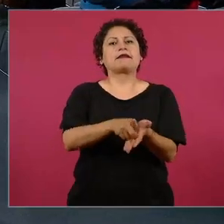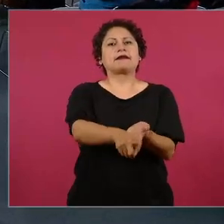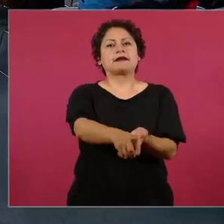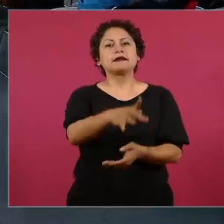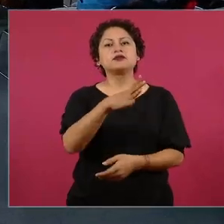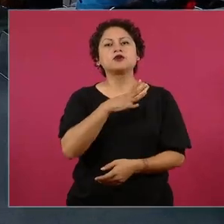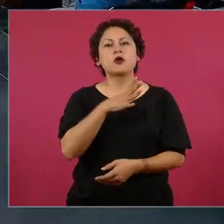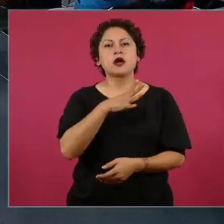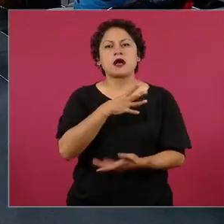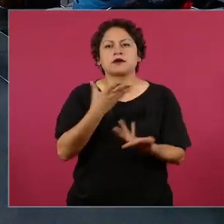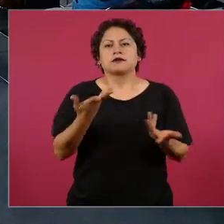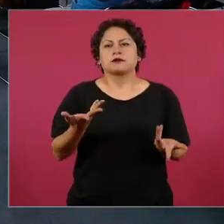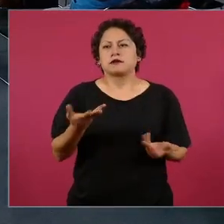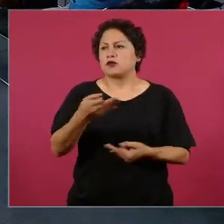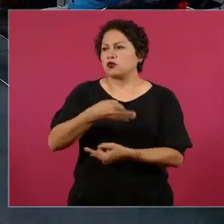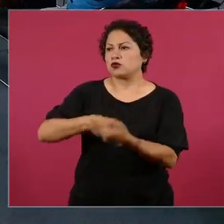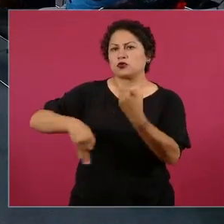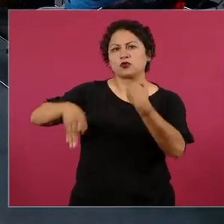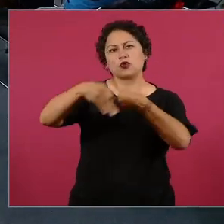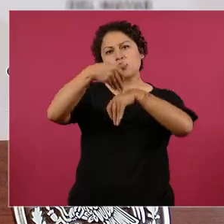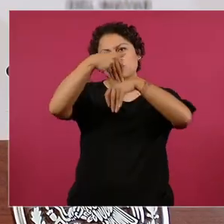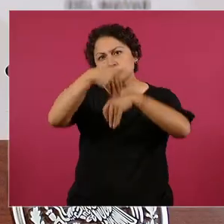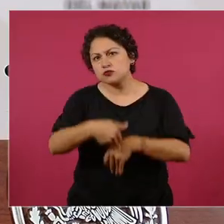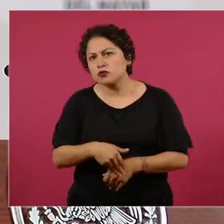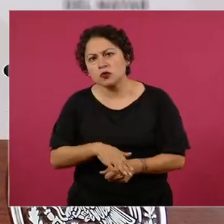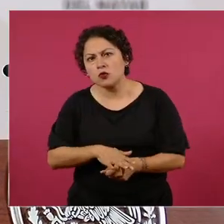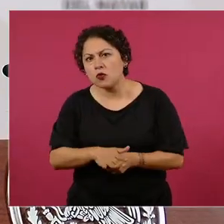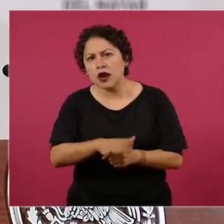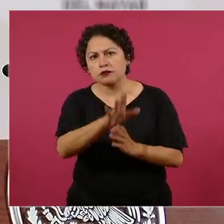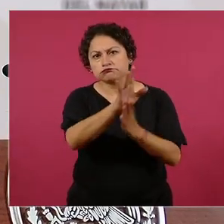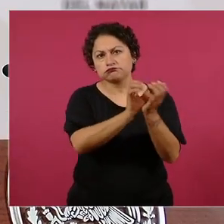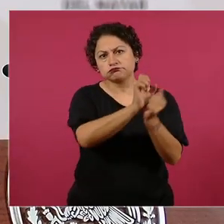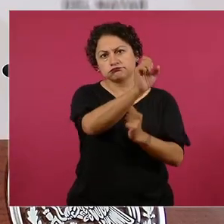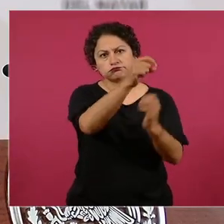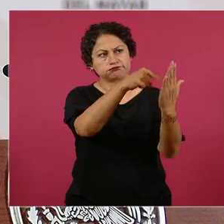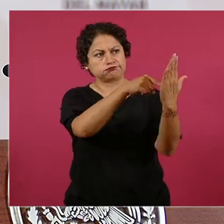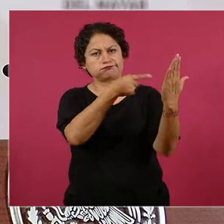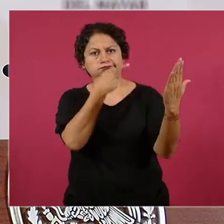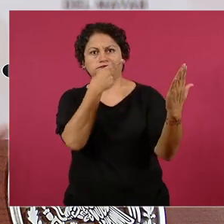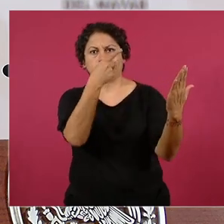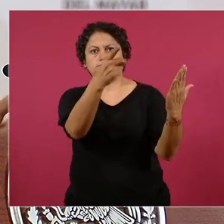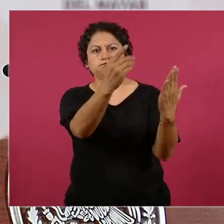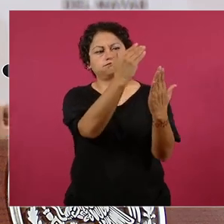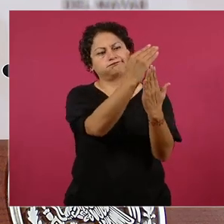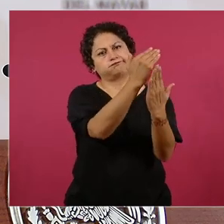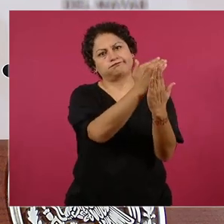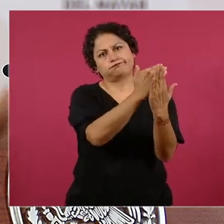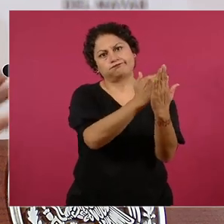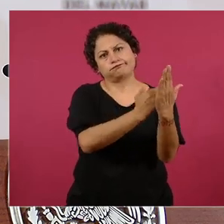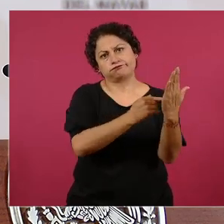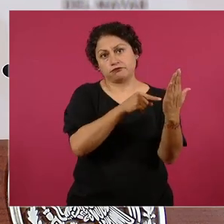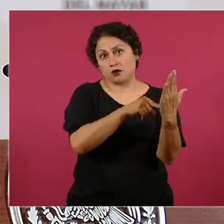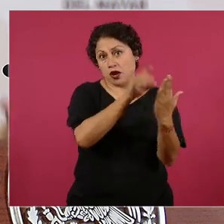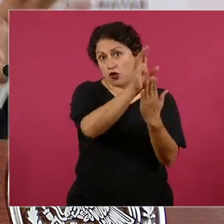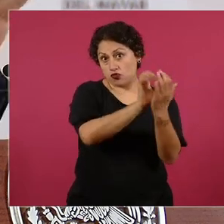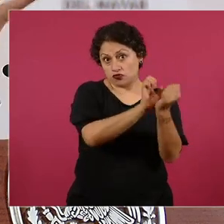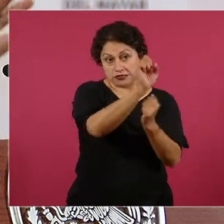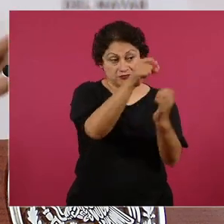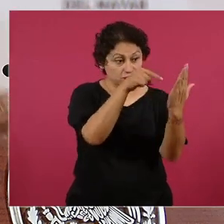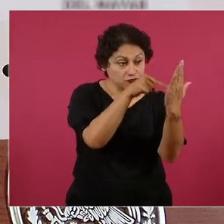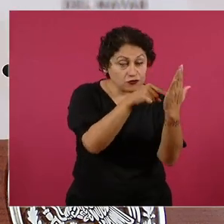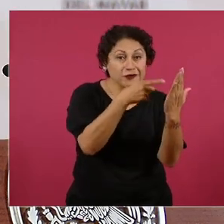nuestra Constitución en todo y nuestra Constitución establece en su artículo